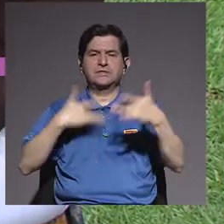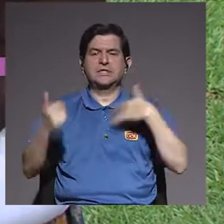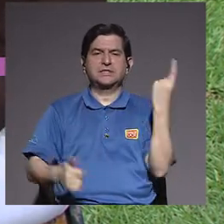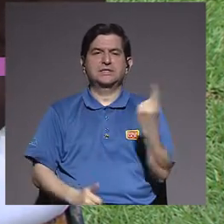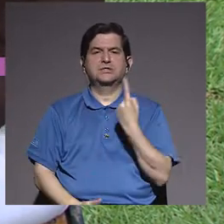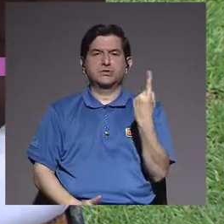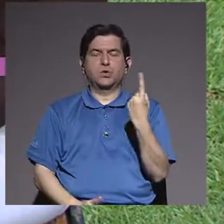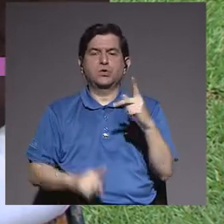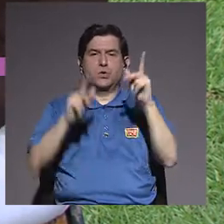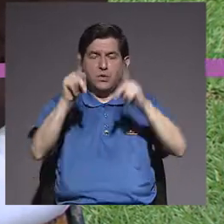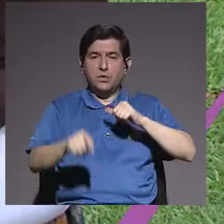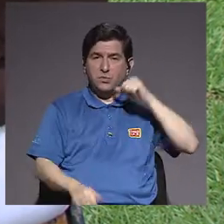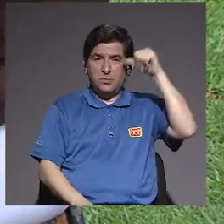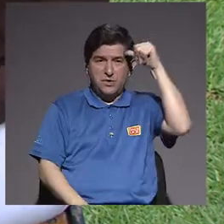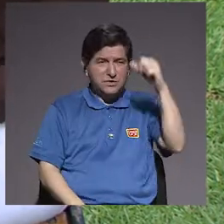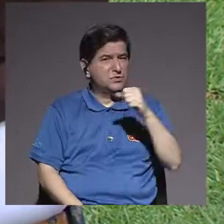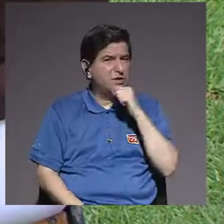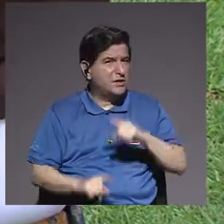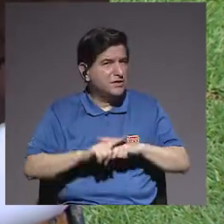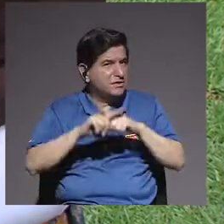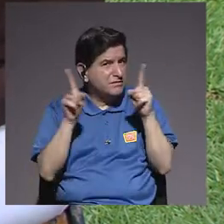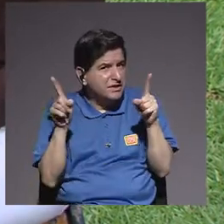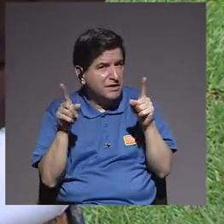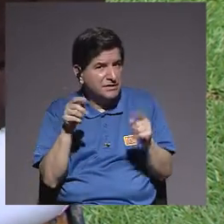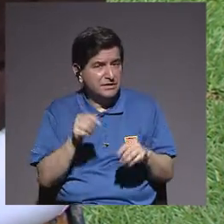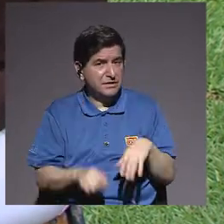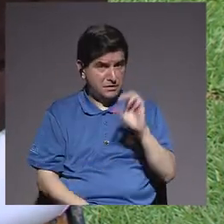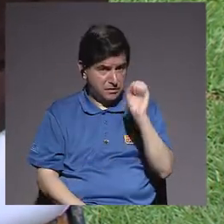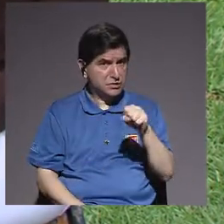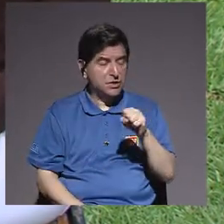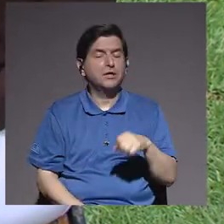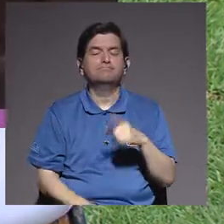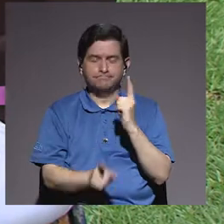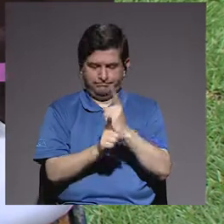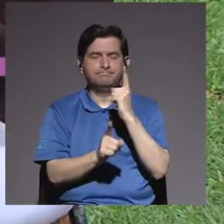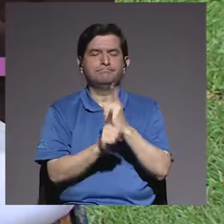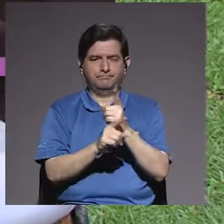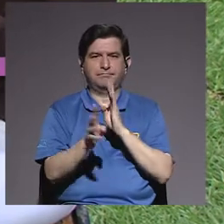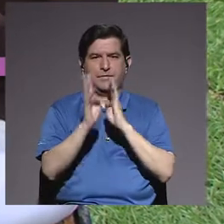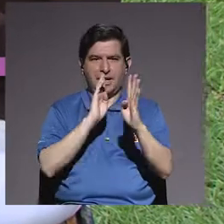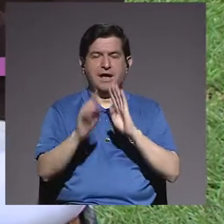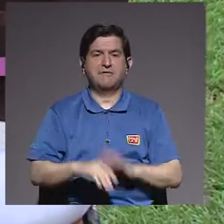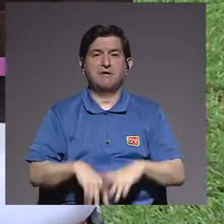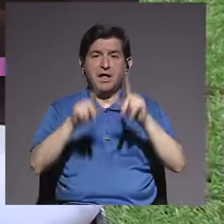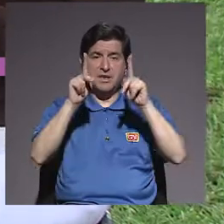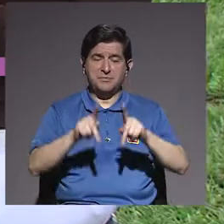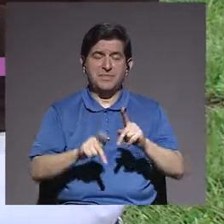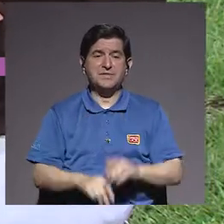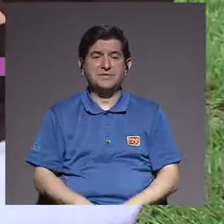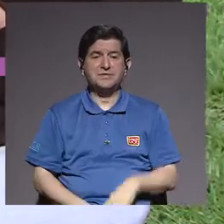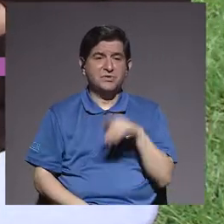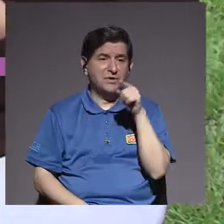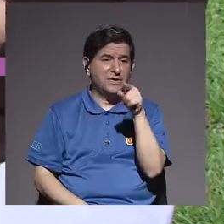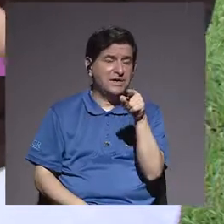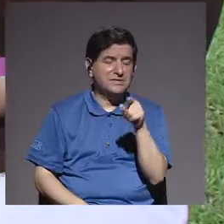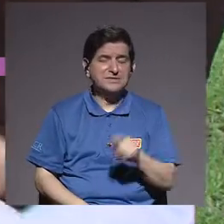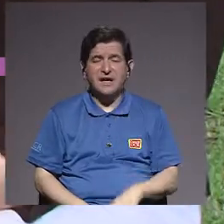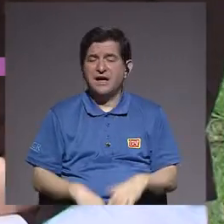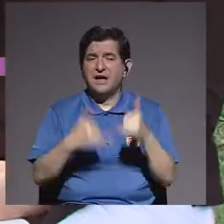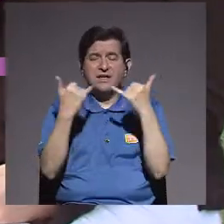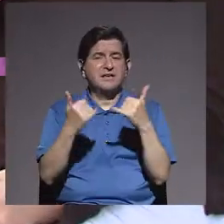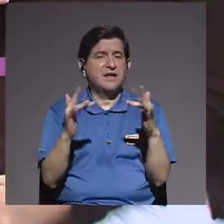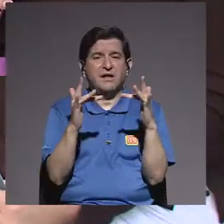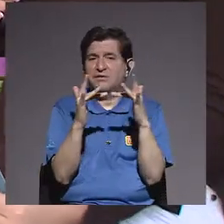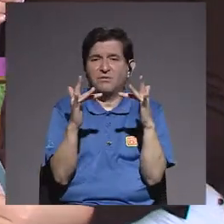sentirse solos que las personas adultas mayores. Es así. Definitivamente, que cuando hablamos de que muchos se quedan en el camino, nosotros